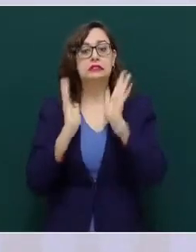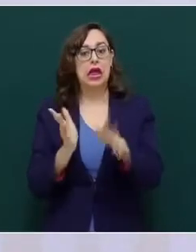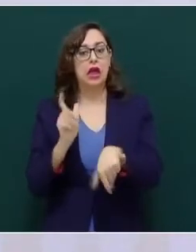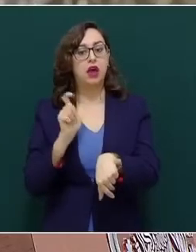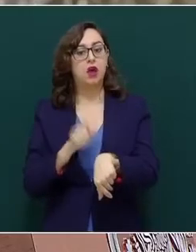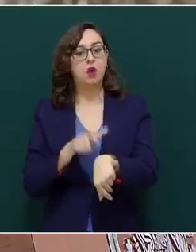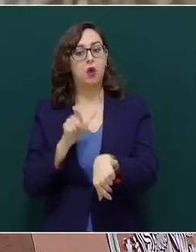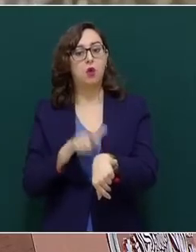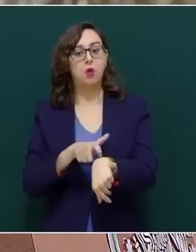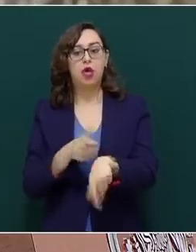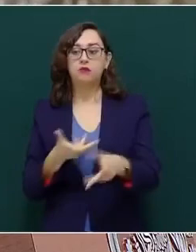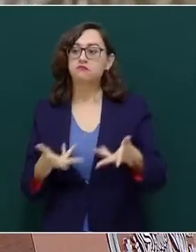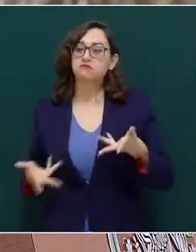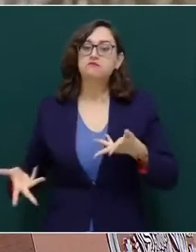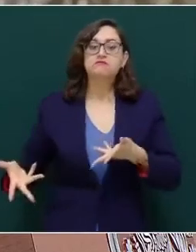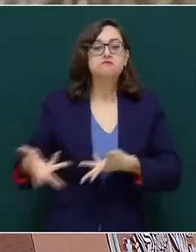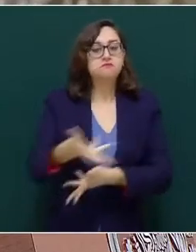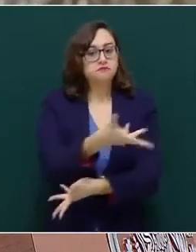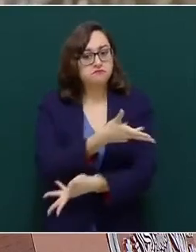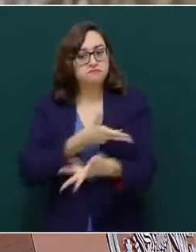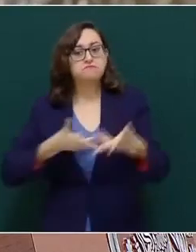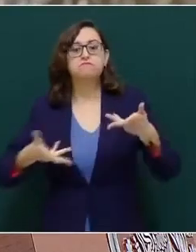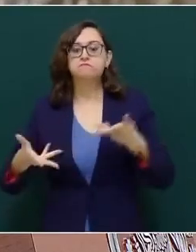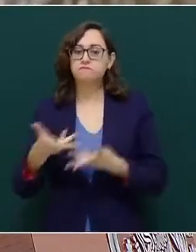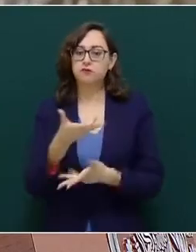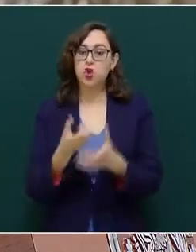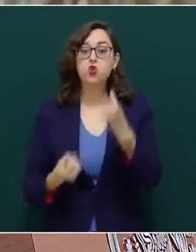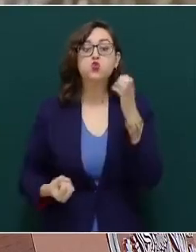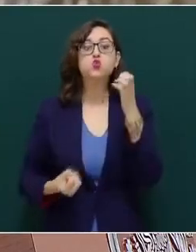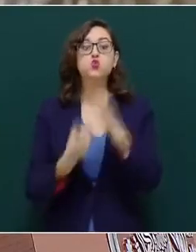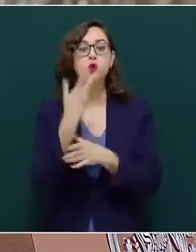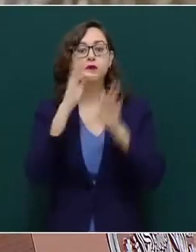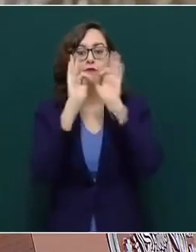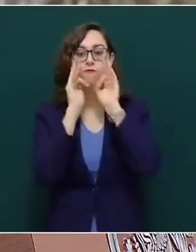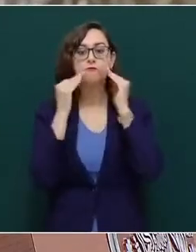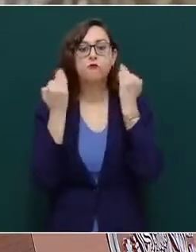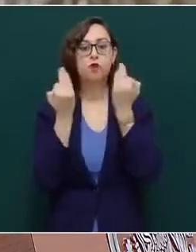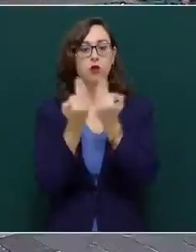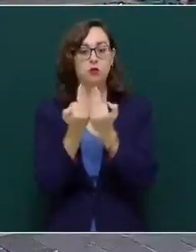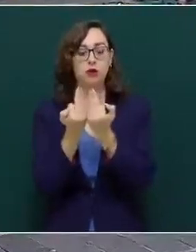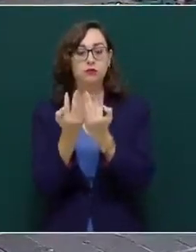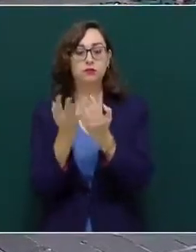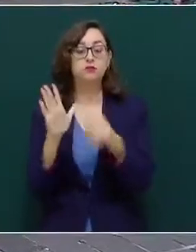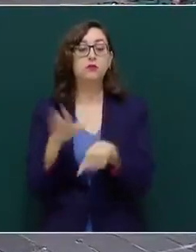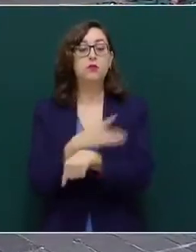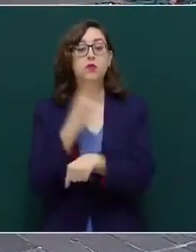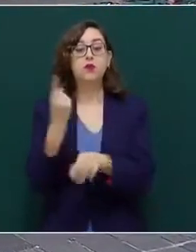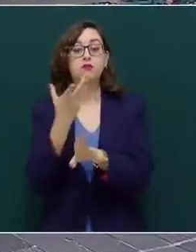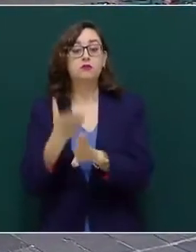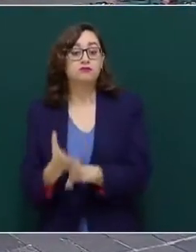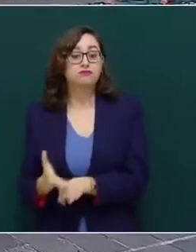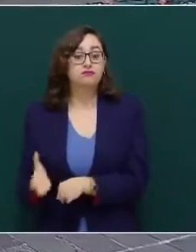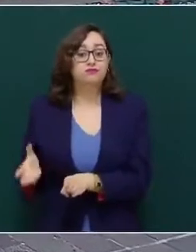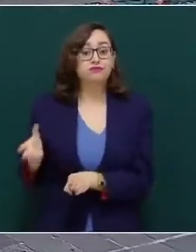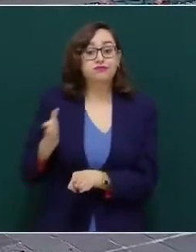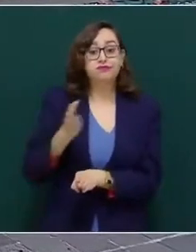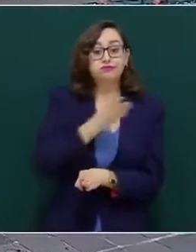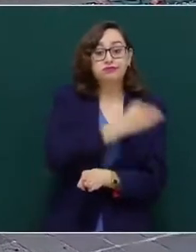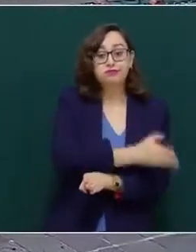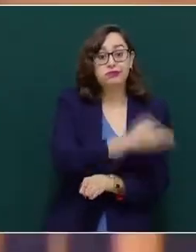entre todos los países de América, porque el modelo impuesto hace más de dos siglos